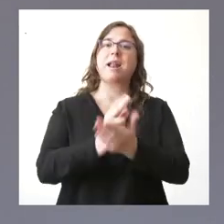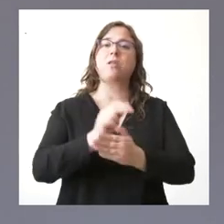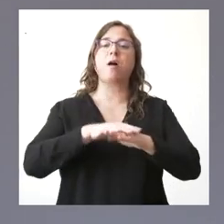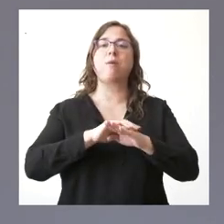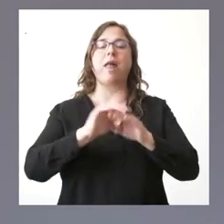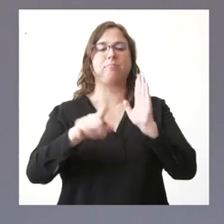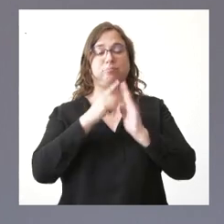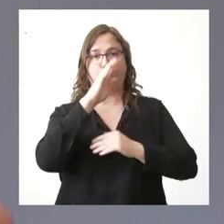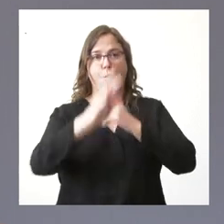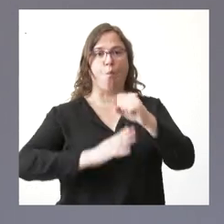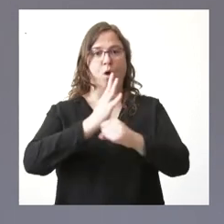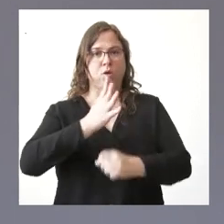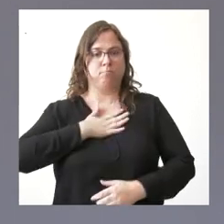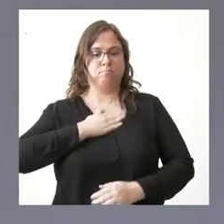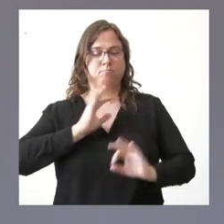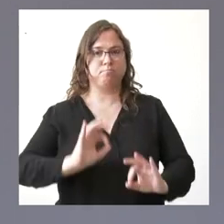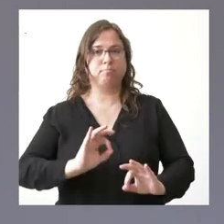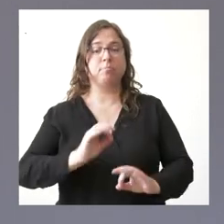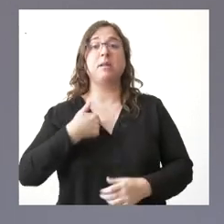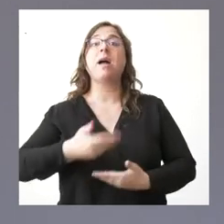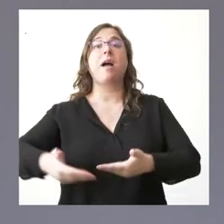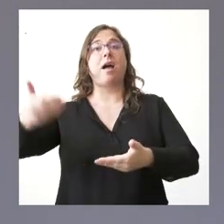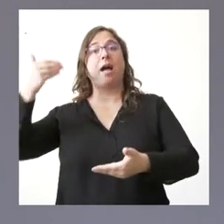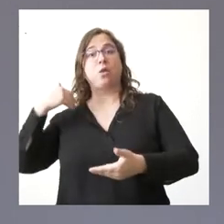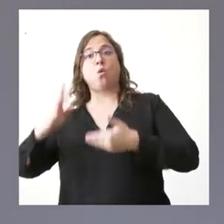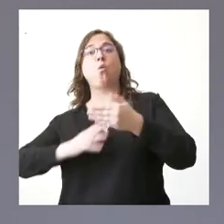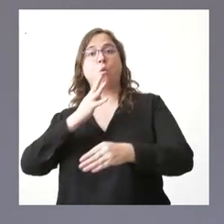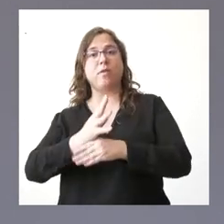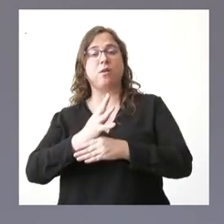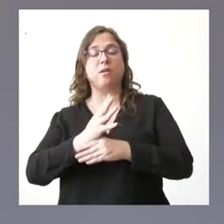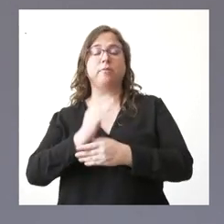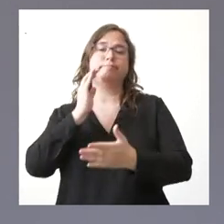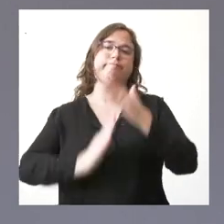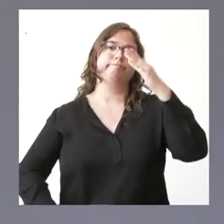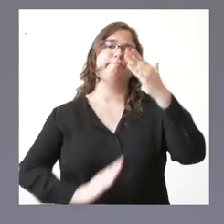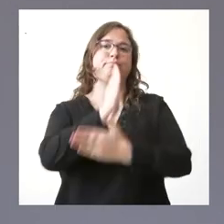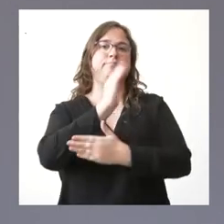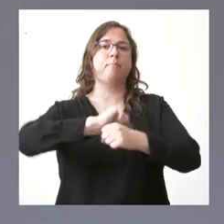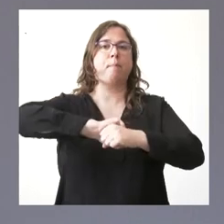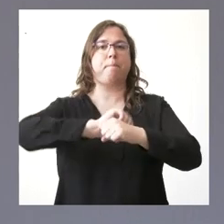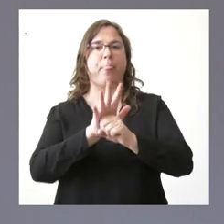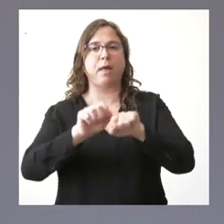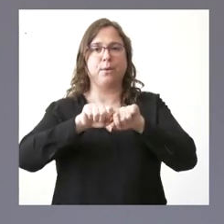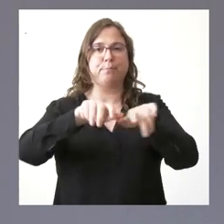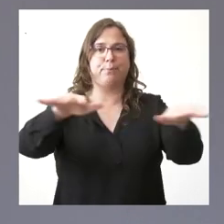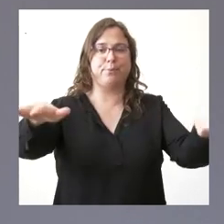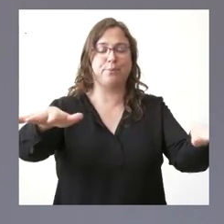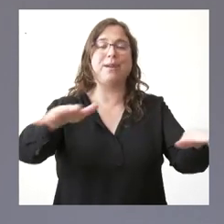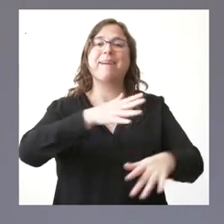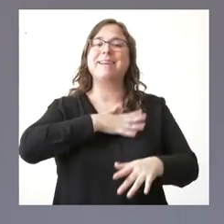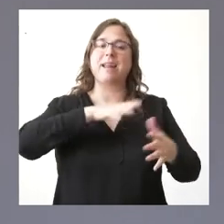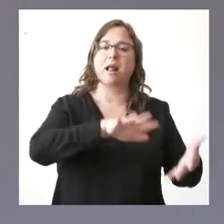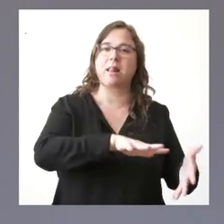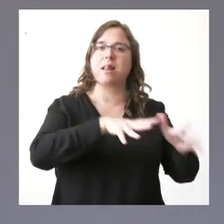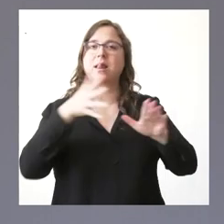legislatura. Viene del anterior, nos pilló la pandemia por medio, que es la modernización y, sobre todo, la